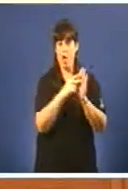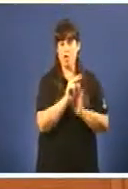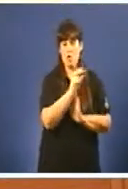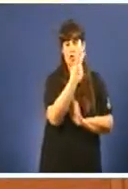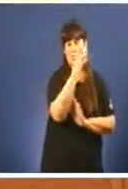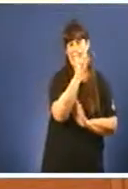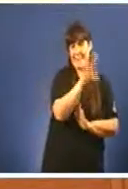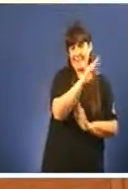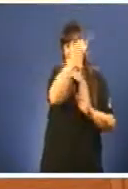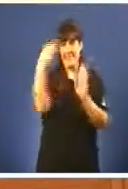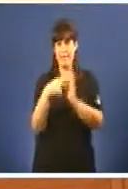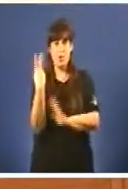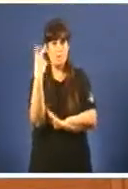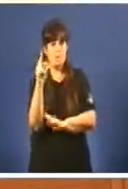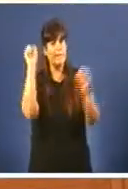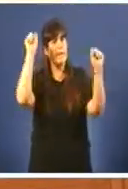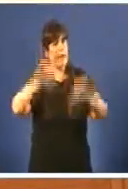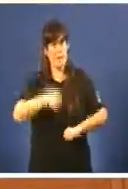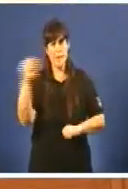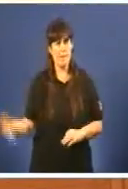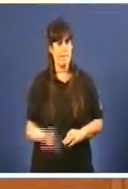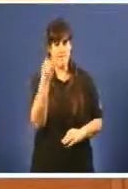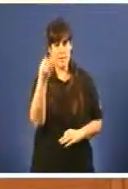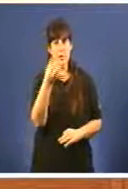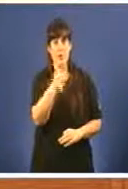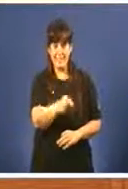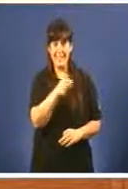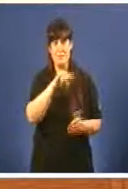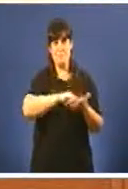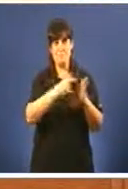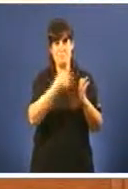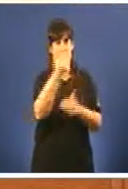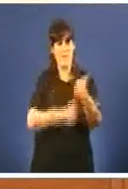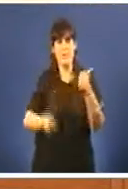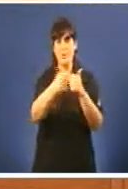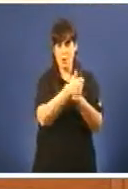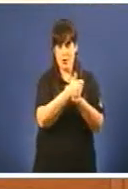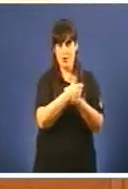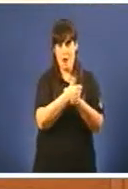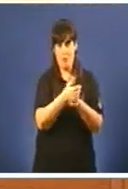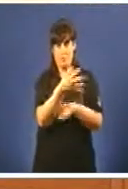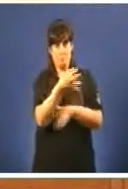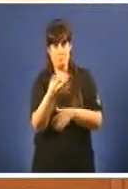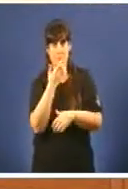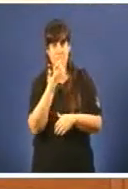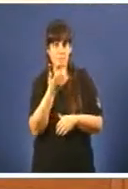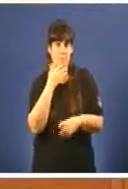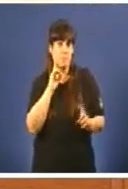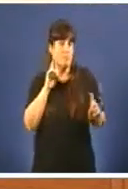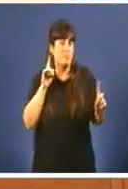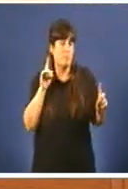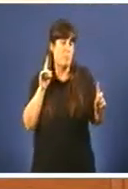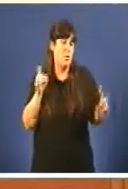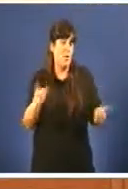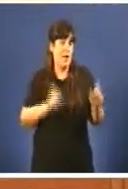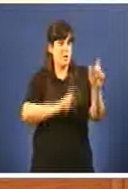que por suposto que será prioritario e esencial facilitar un acceso a ofogar aquelas